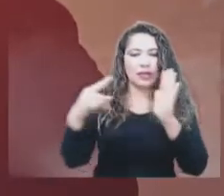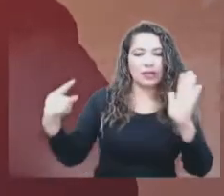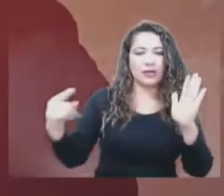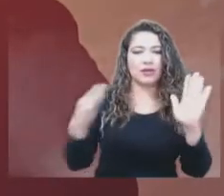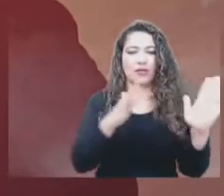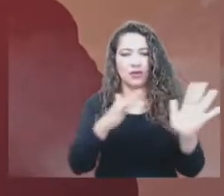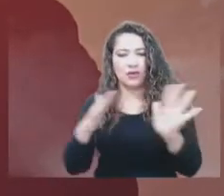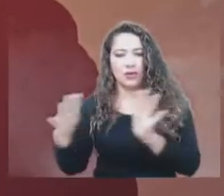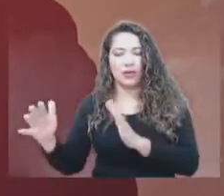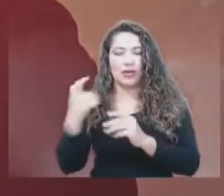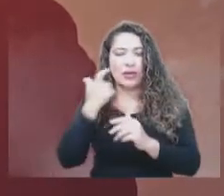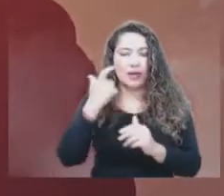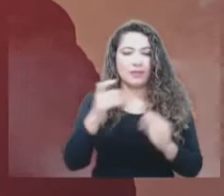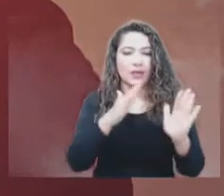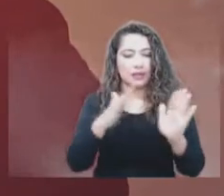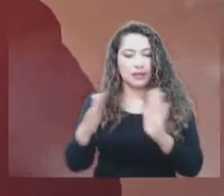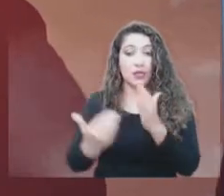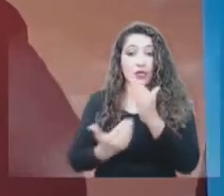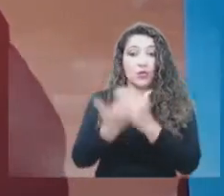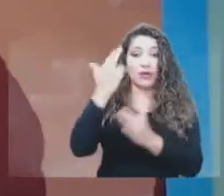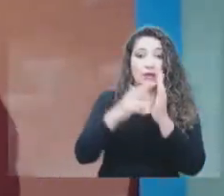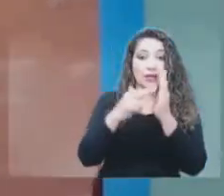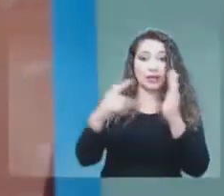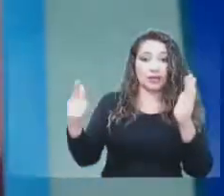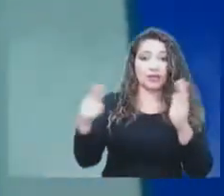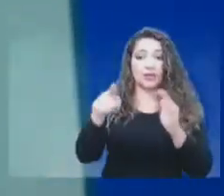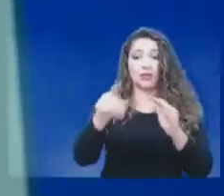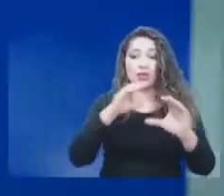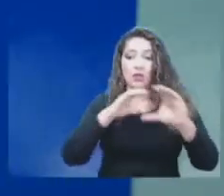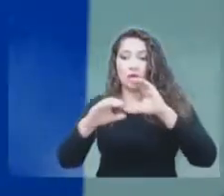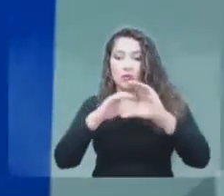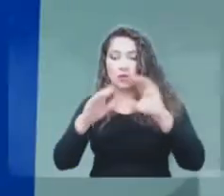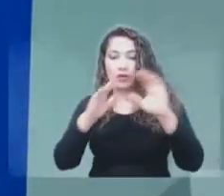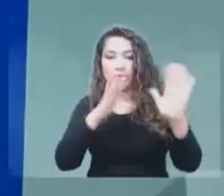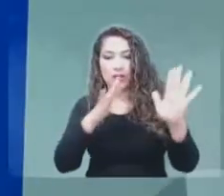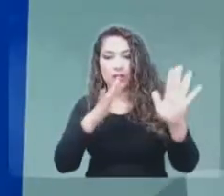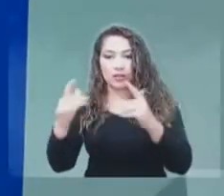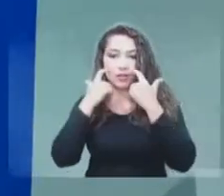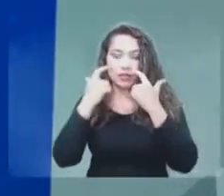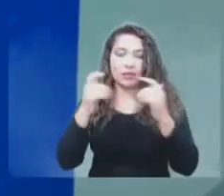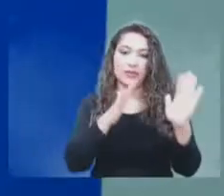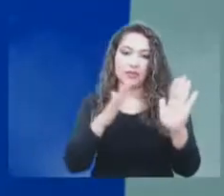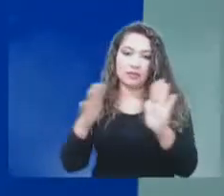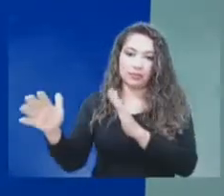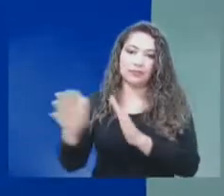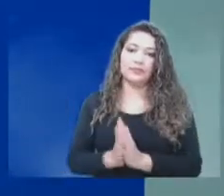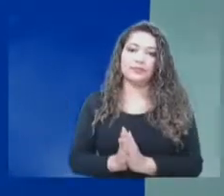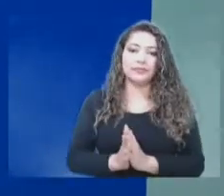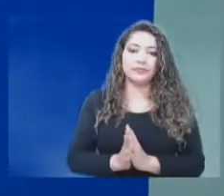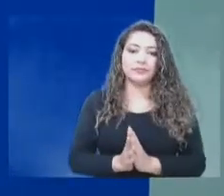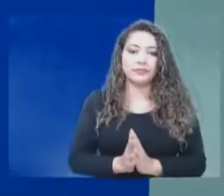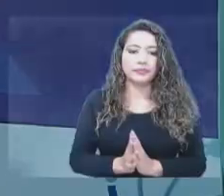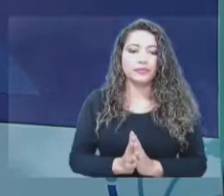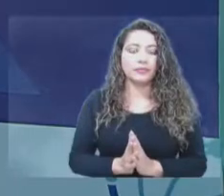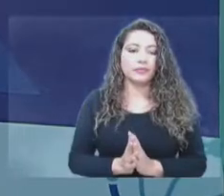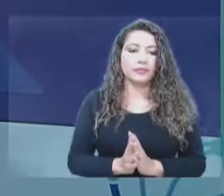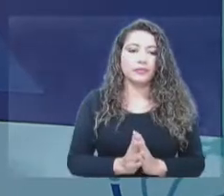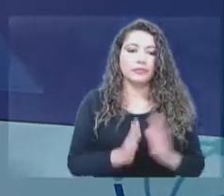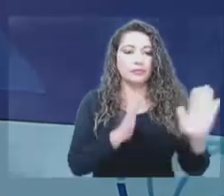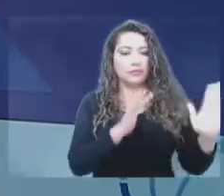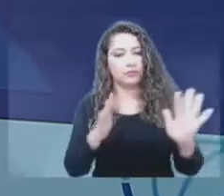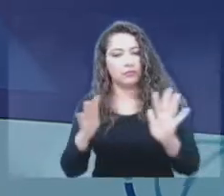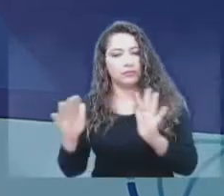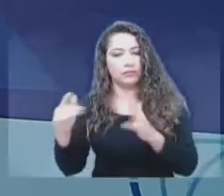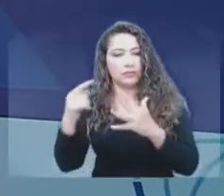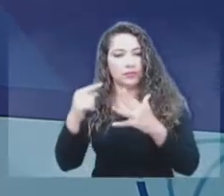esa nueva tecnología hace uso de comunicaciones inalámbricas y en ello de nuevo aparece el espectro radioeléctrico